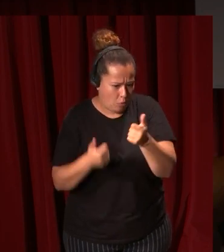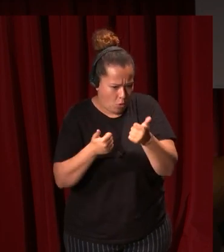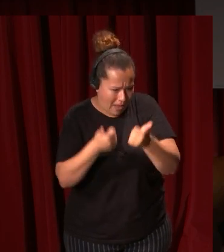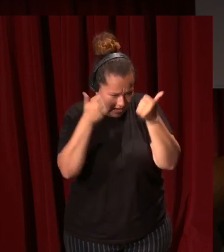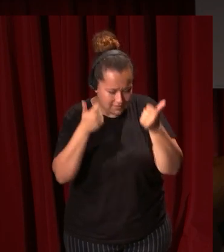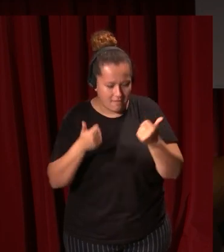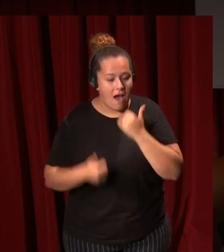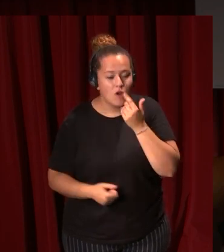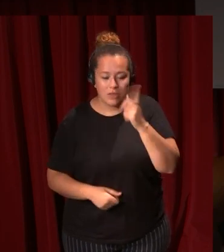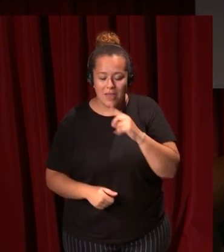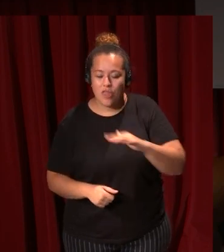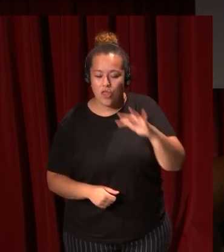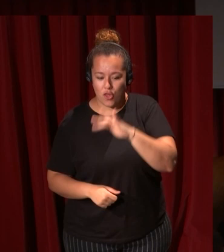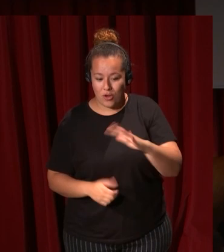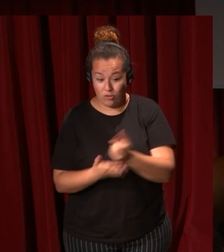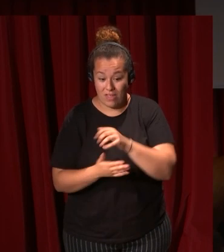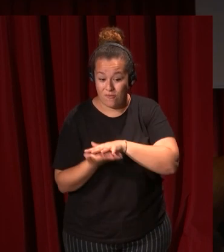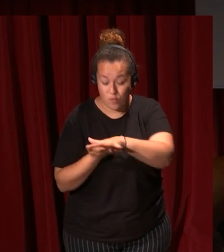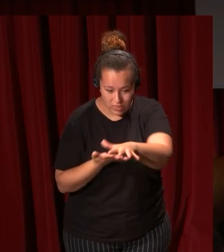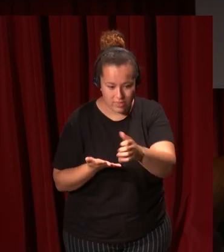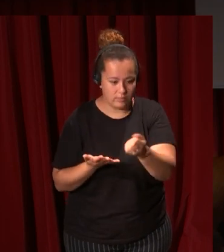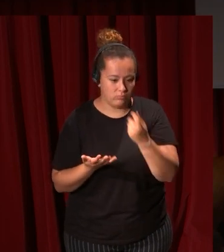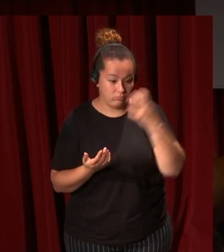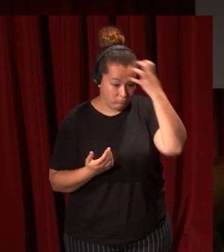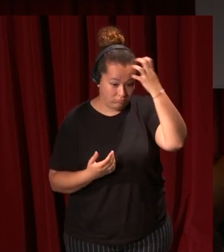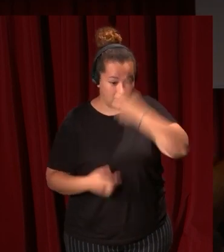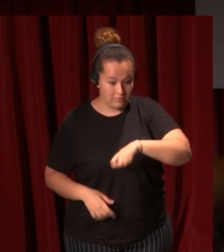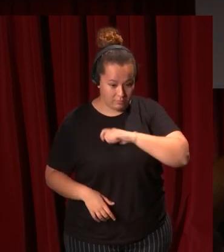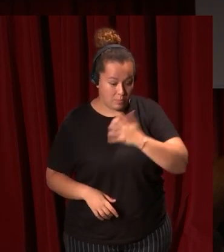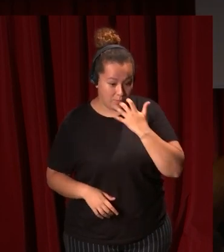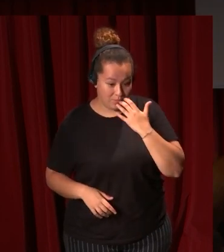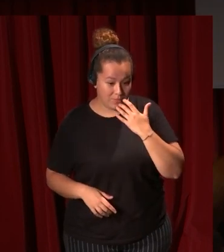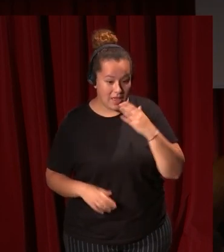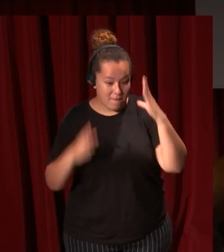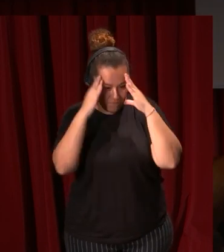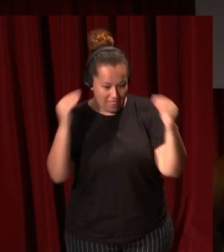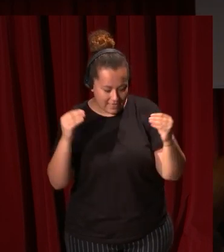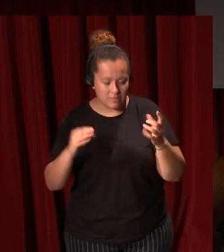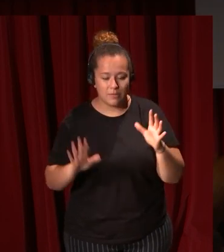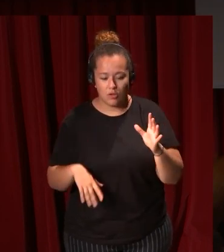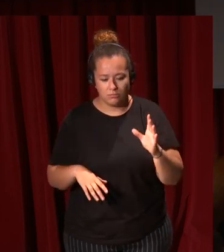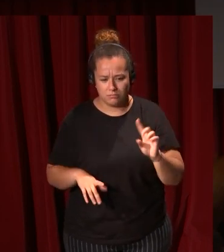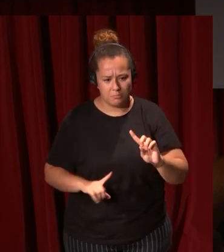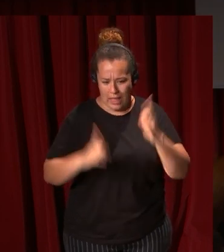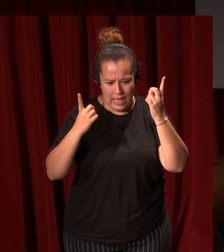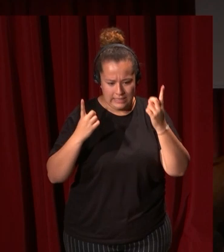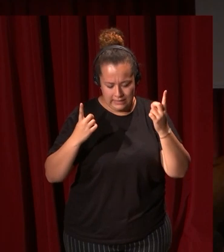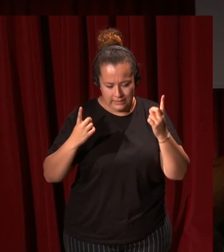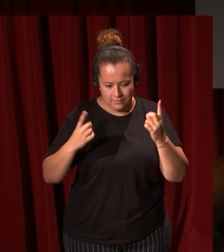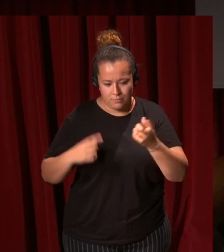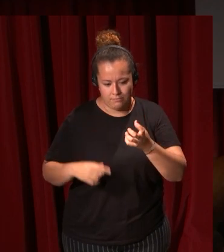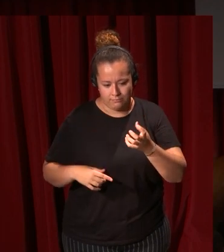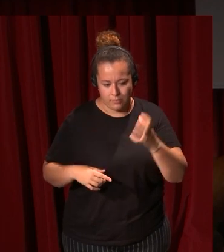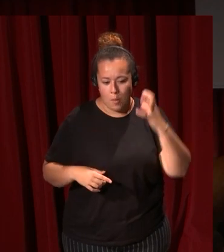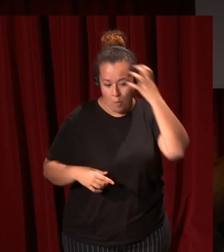toda la zona de influencia de la monarquía española en Flandes también pero fundamentalmente la monarquía española y Holanda cuando en